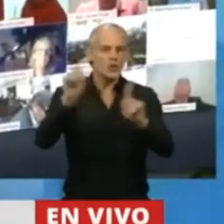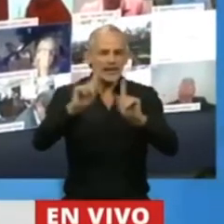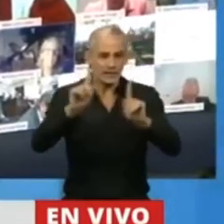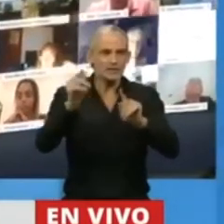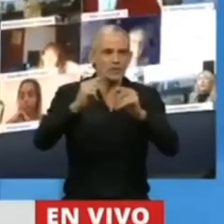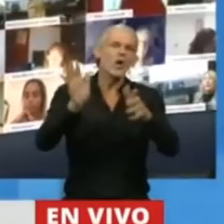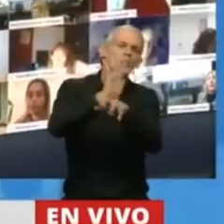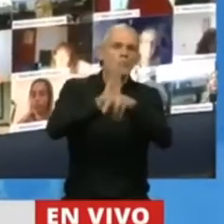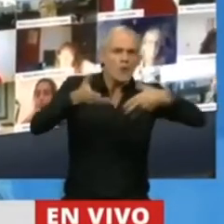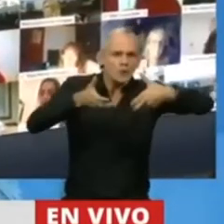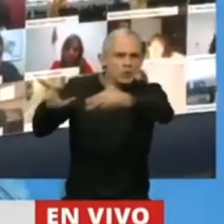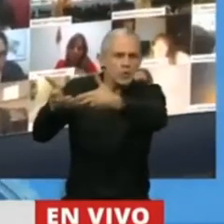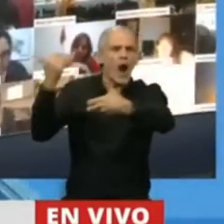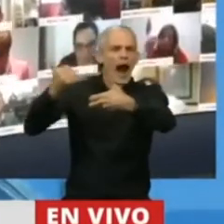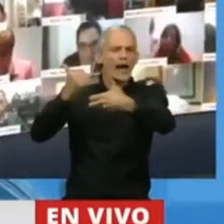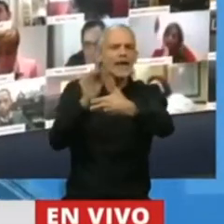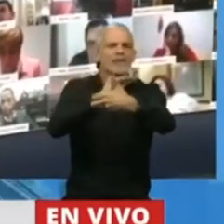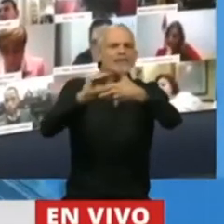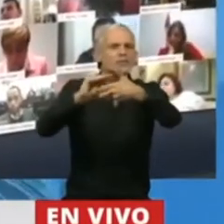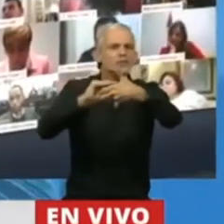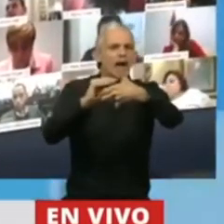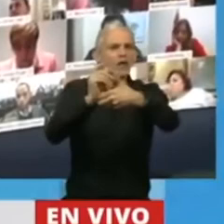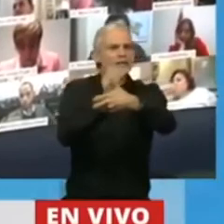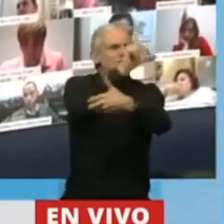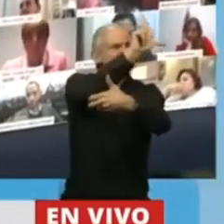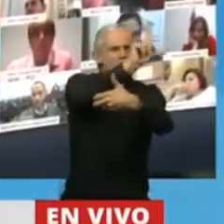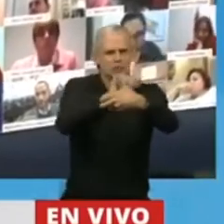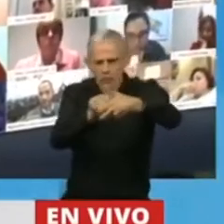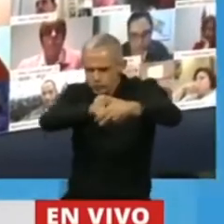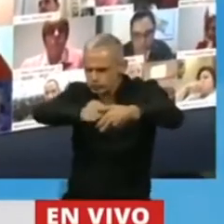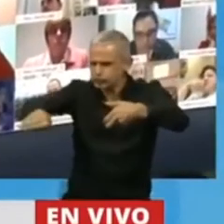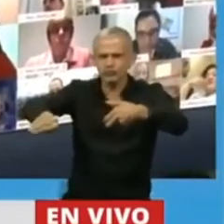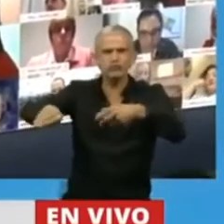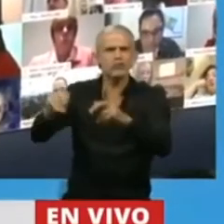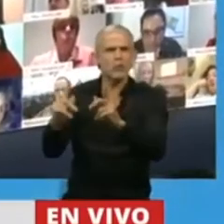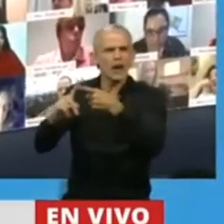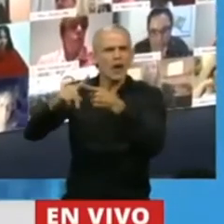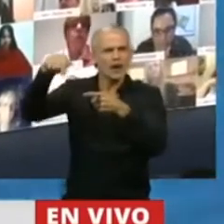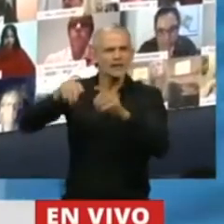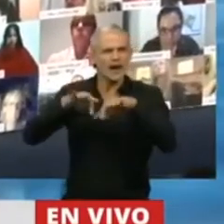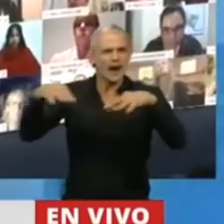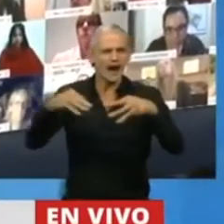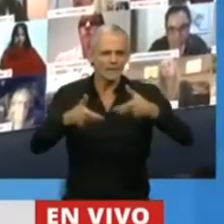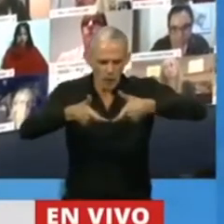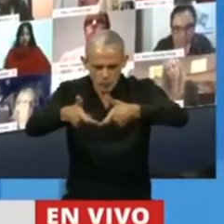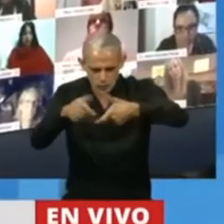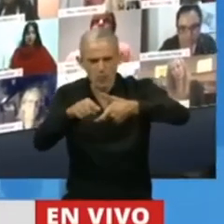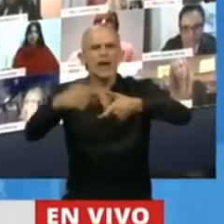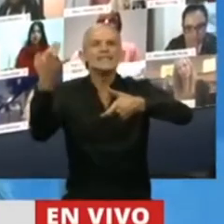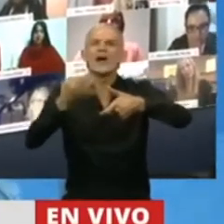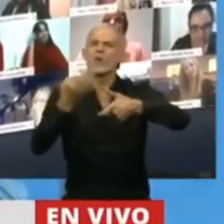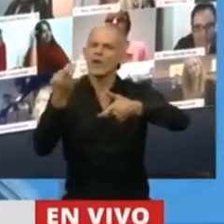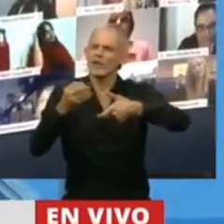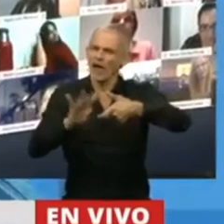un tubo que traslada a cada diputado que está a lo largo y a lo ancho de la Argentina en un tubo con alta seguridad